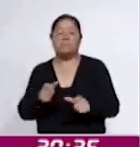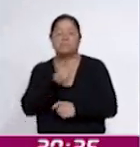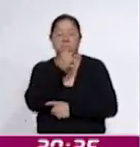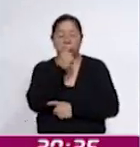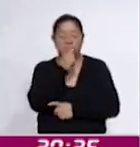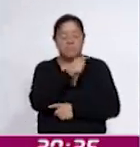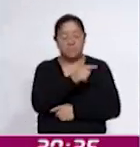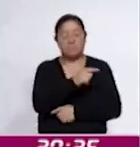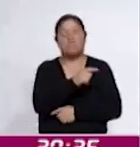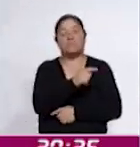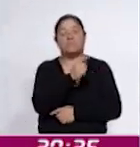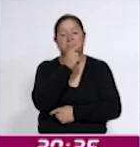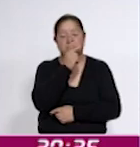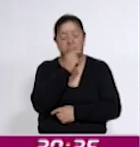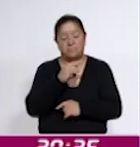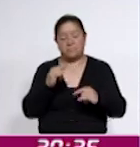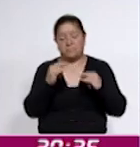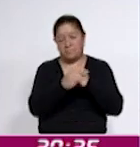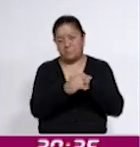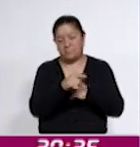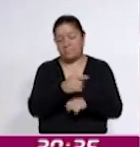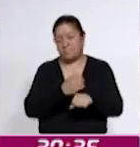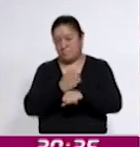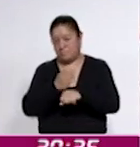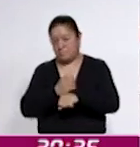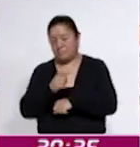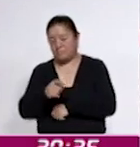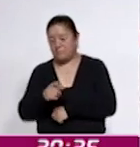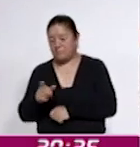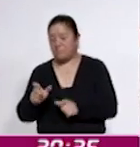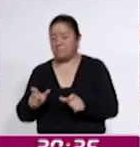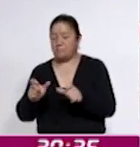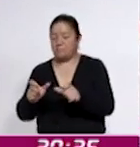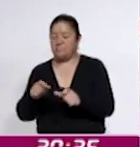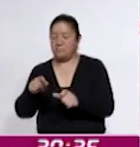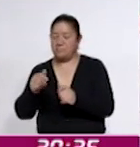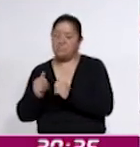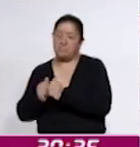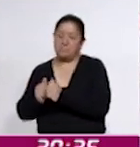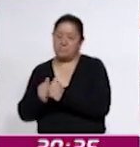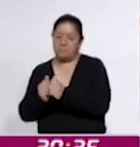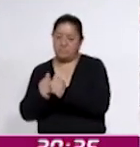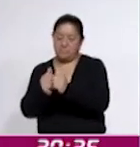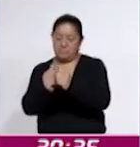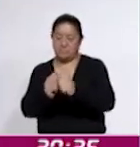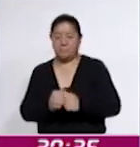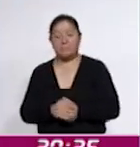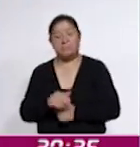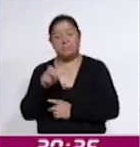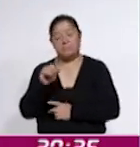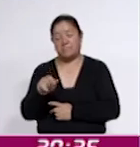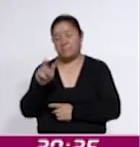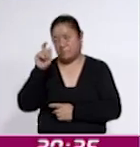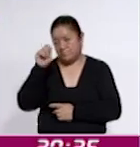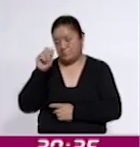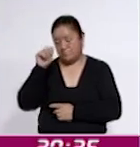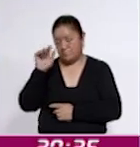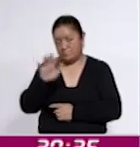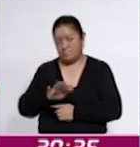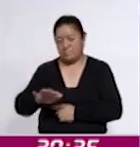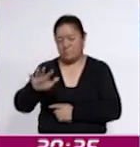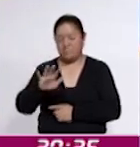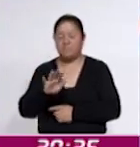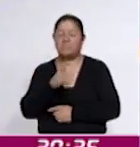Estado y Policía Vial acompañaron al contingente a lo largo de todo el recorrido. De esta manera, los jubilados y pensionados